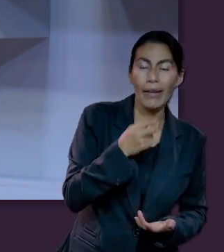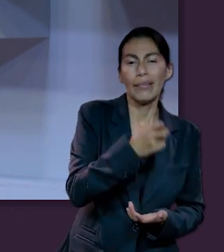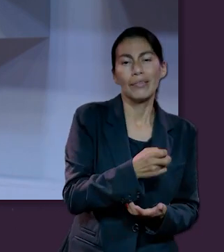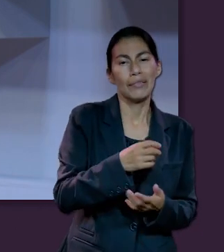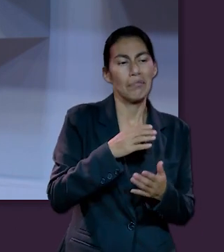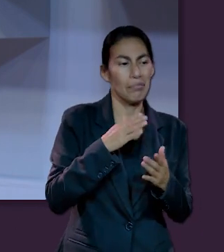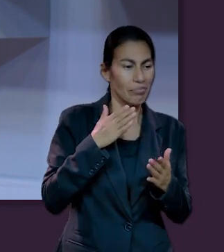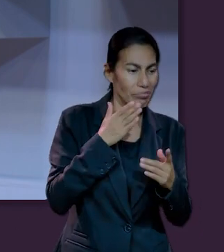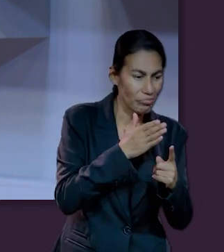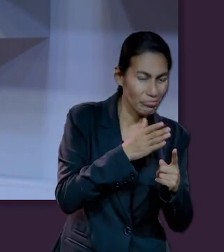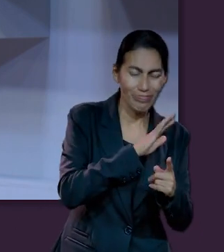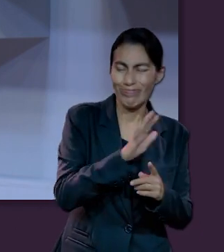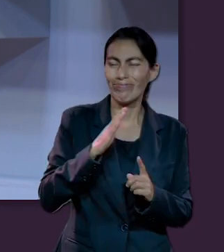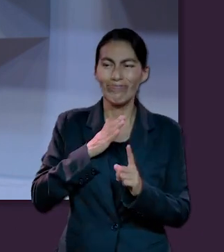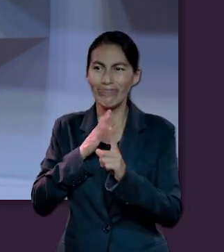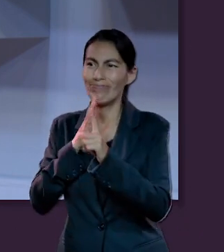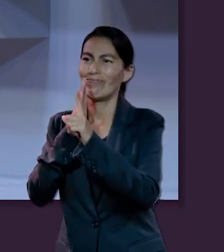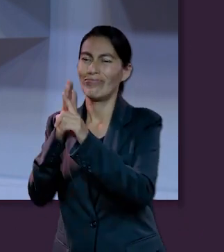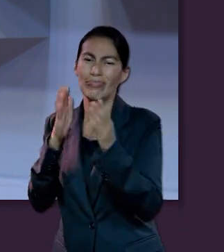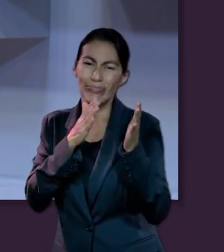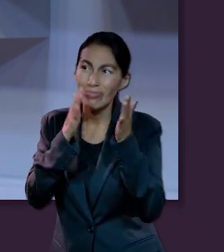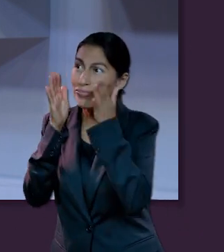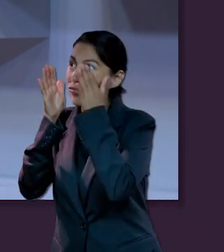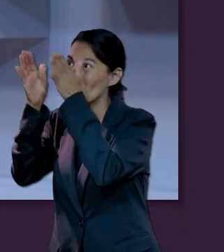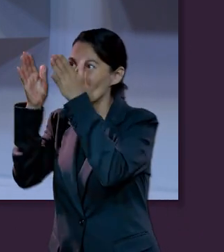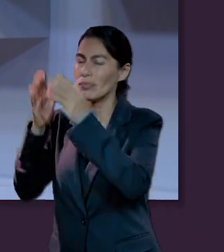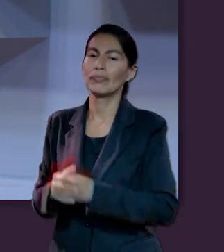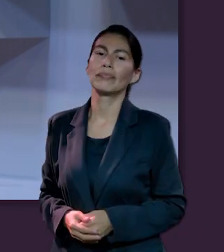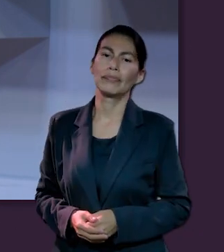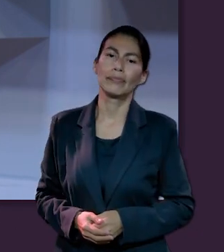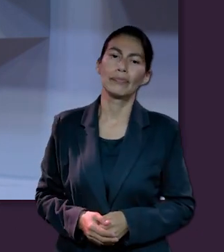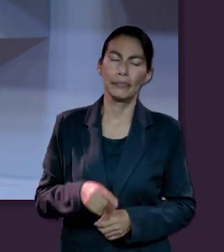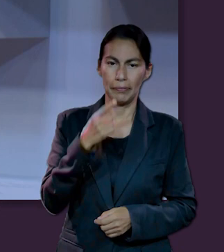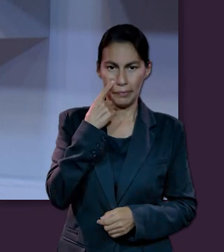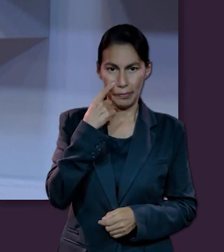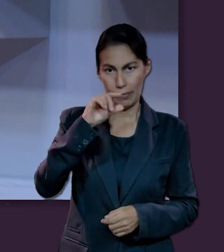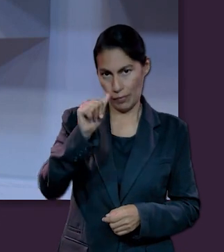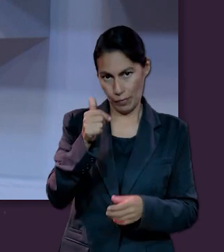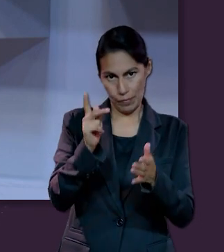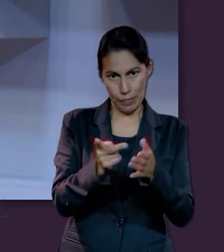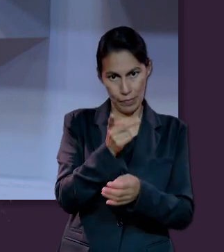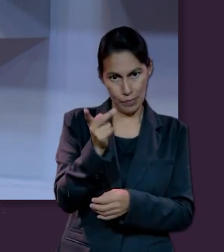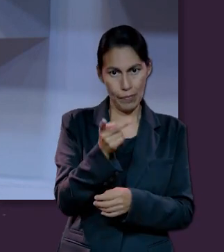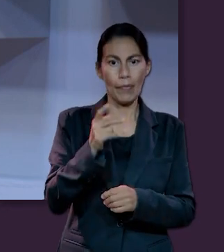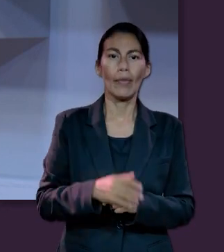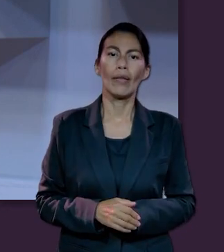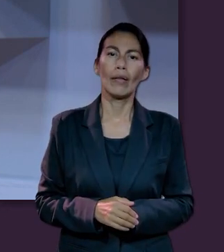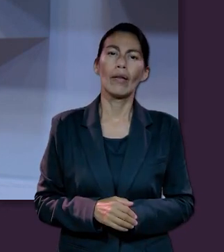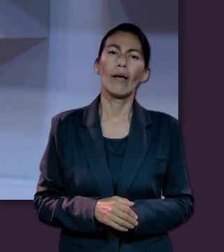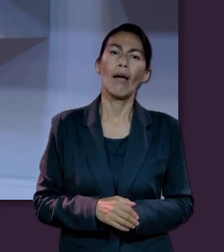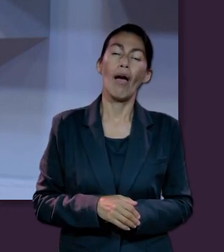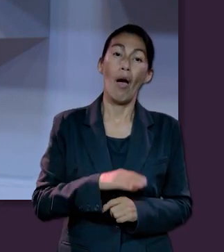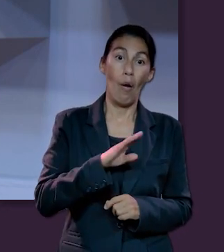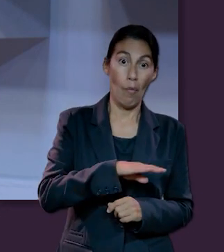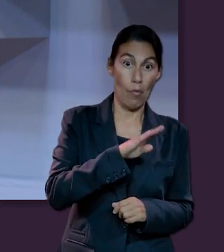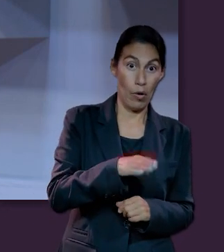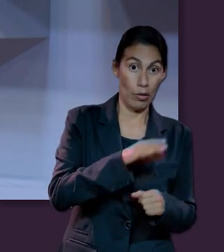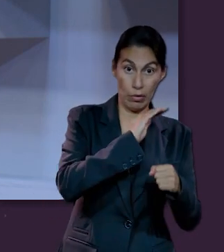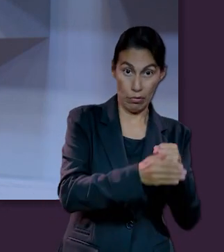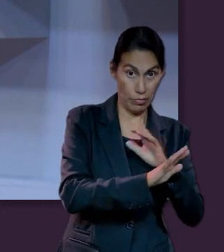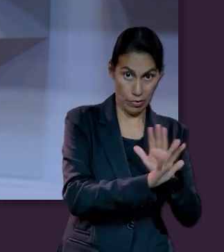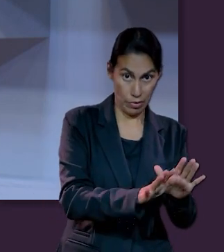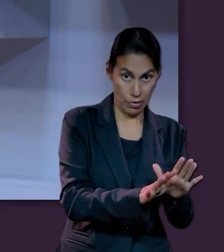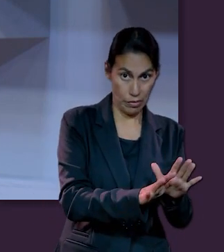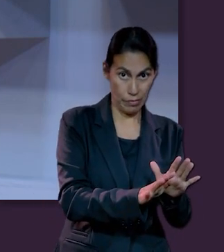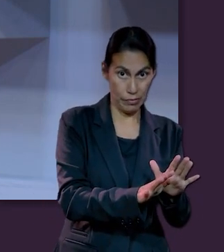perspectiva. Totalmente. Y hablando de cambio de perspectiva, viene entonces otra pregunta. ¿Será entonces que la muerte es el fin?